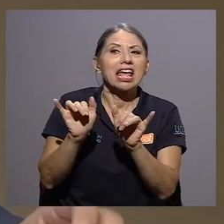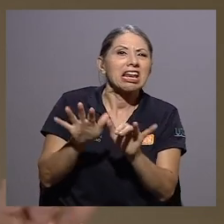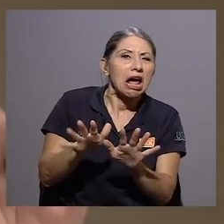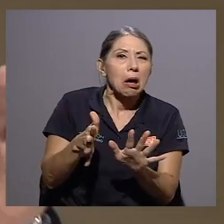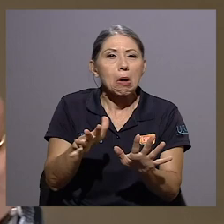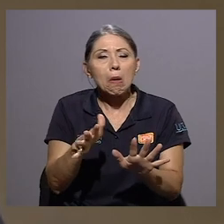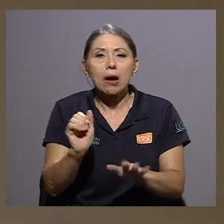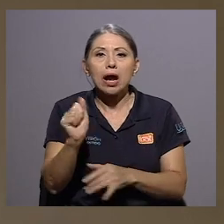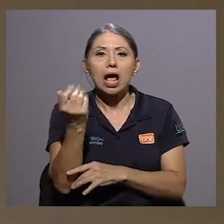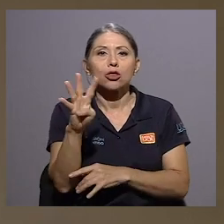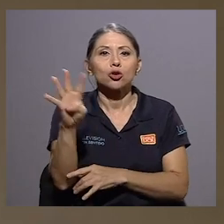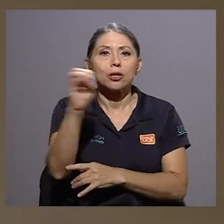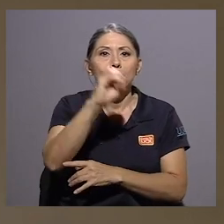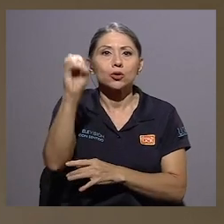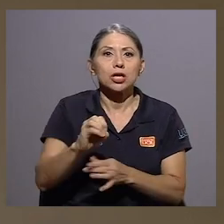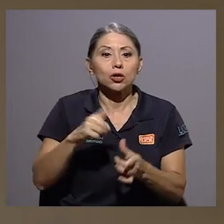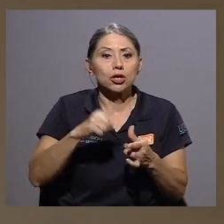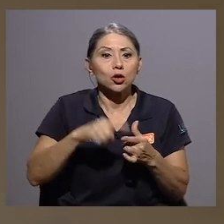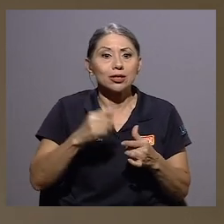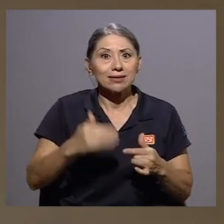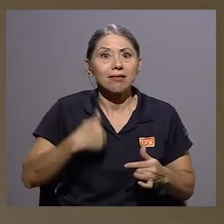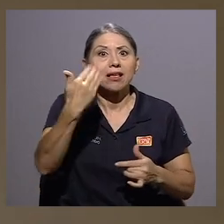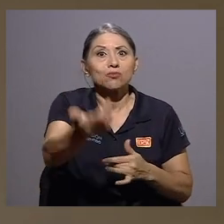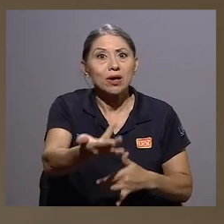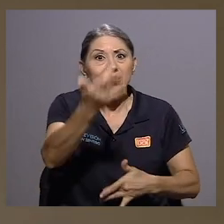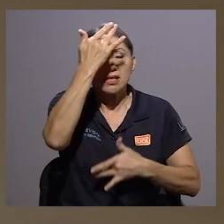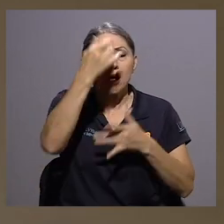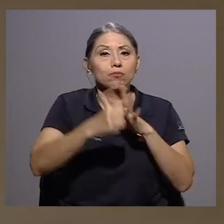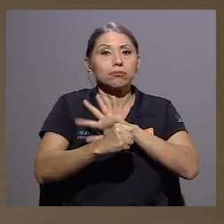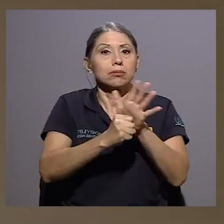un 14. Entonces, no nos podemos imaginar qué va a pasar después de esto.